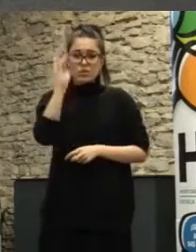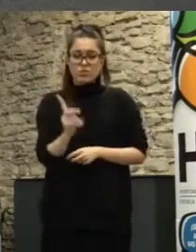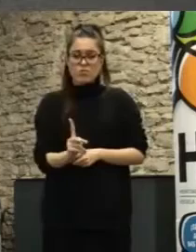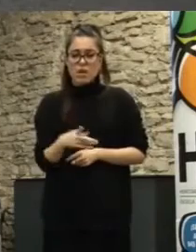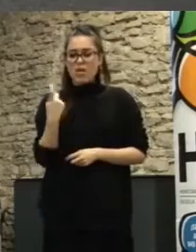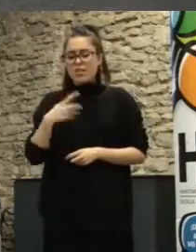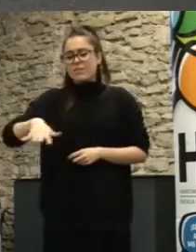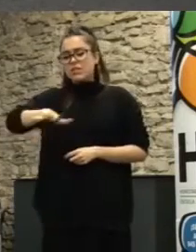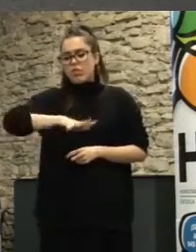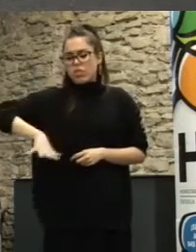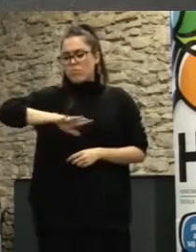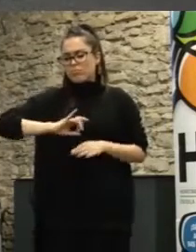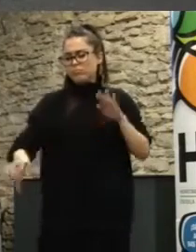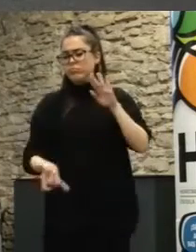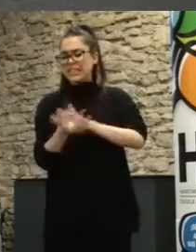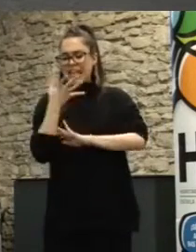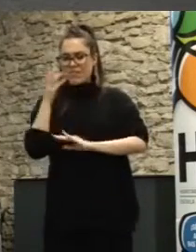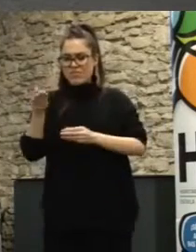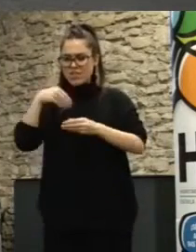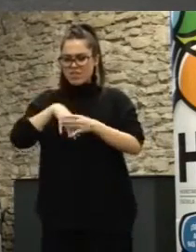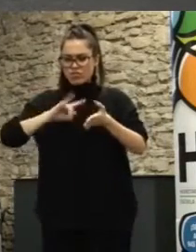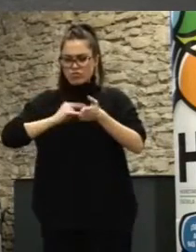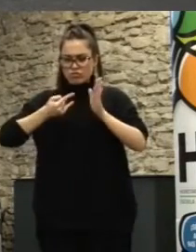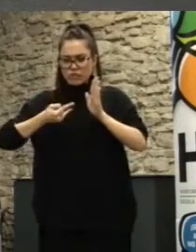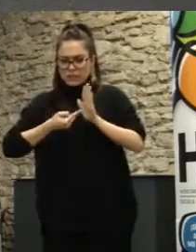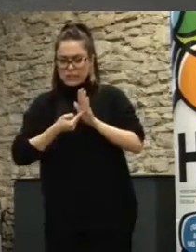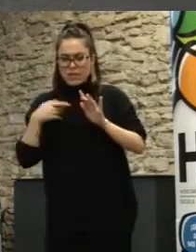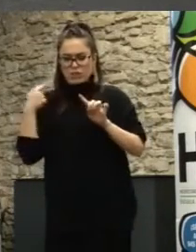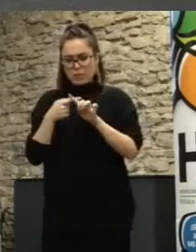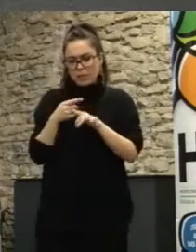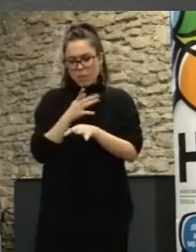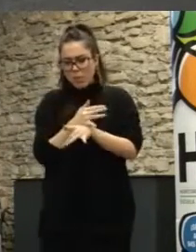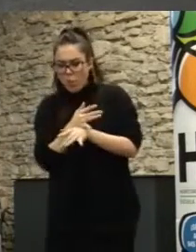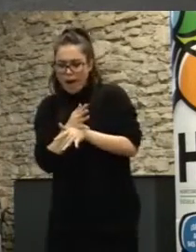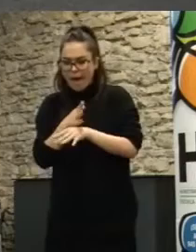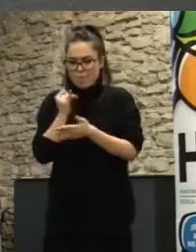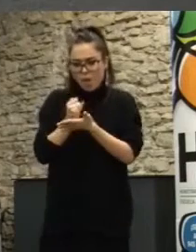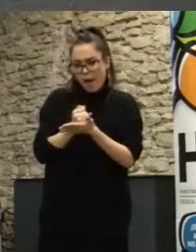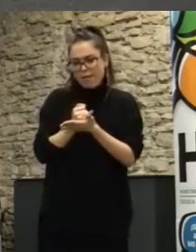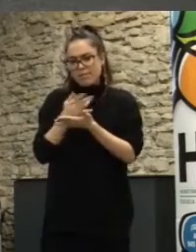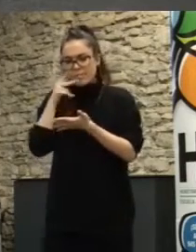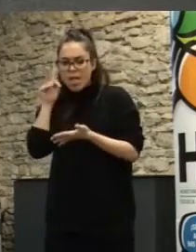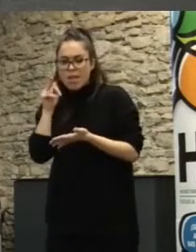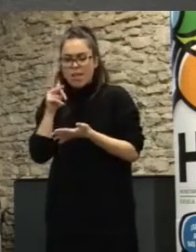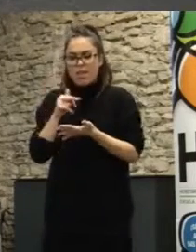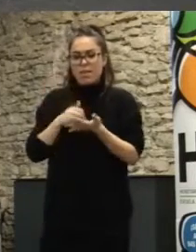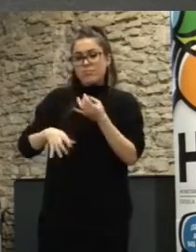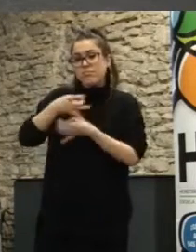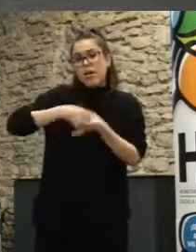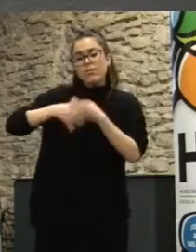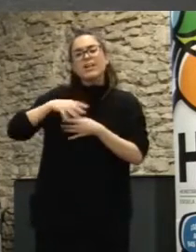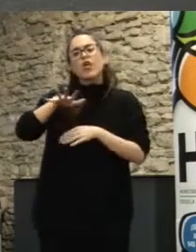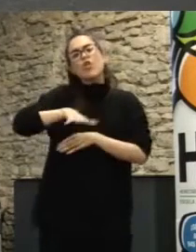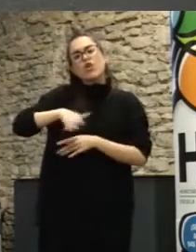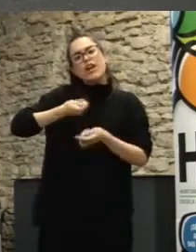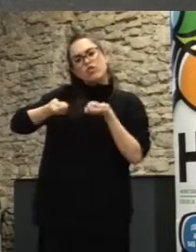crear ecosistemas en los que se pueda jugar un poco experimentar y que sean espacios controlados para que si